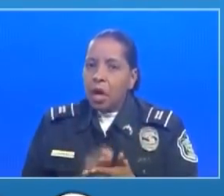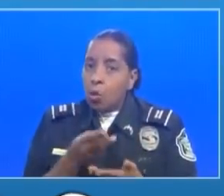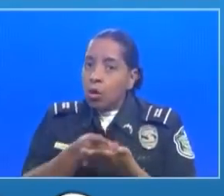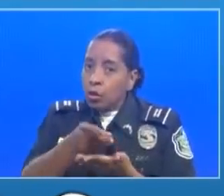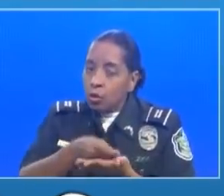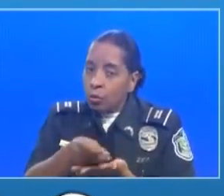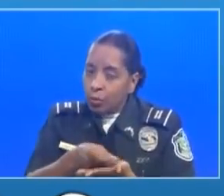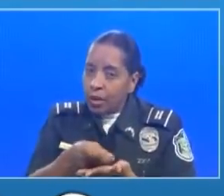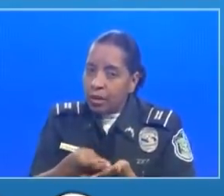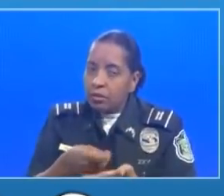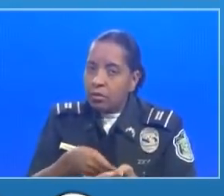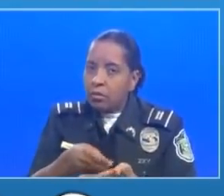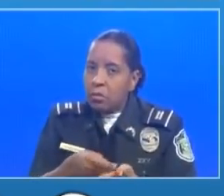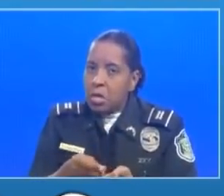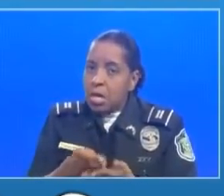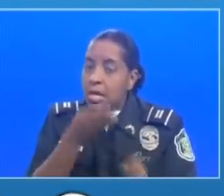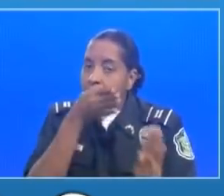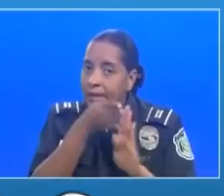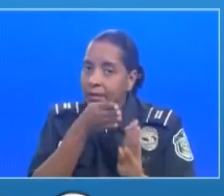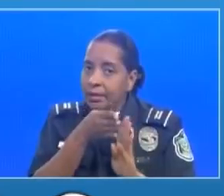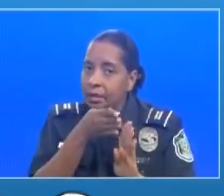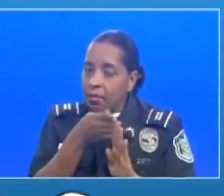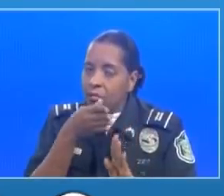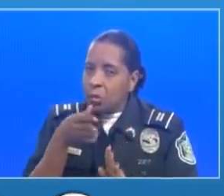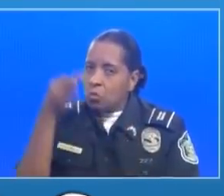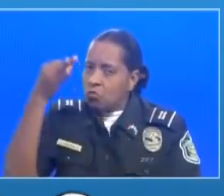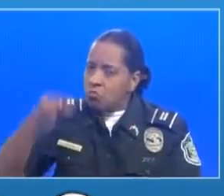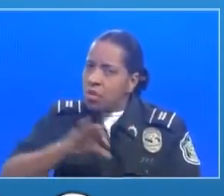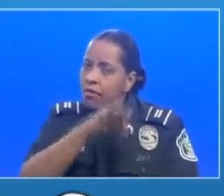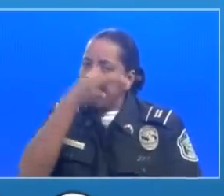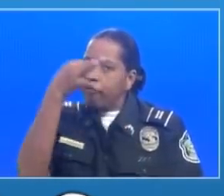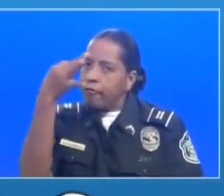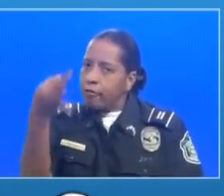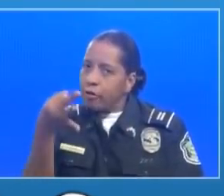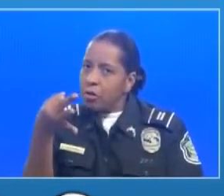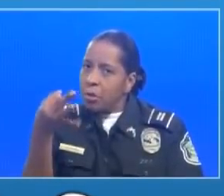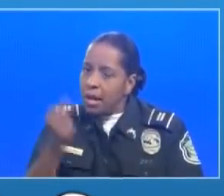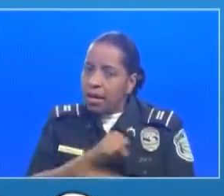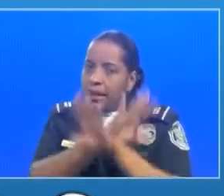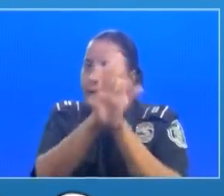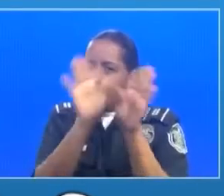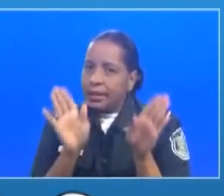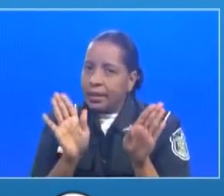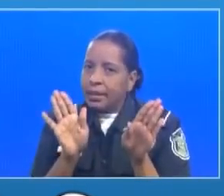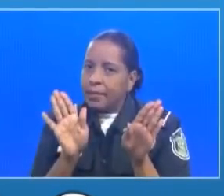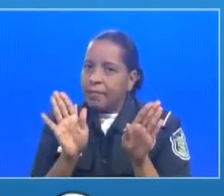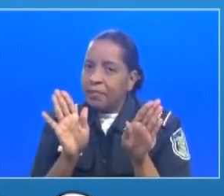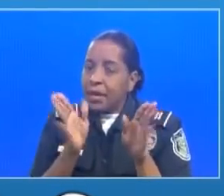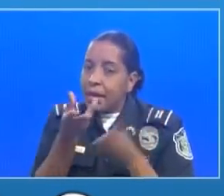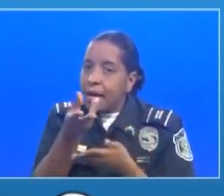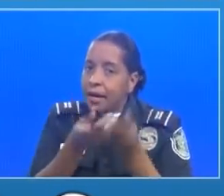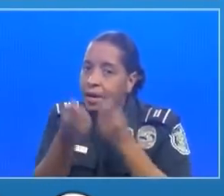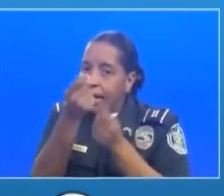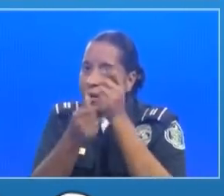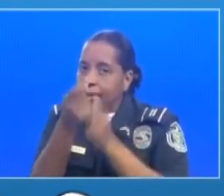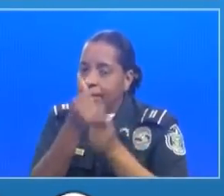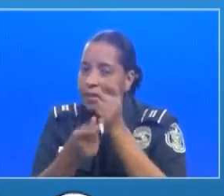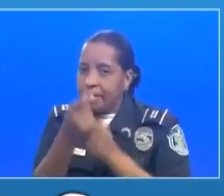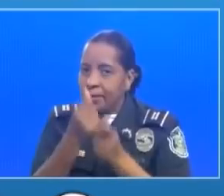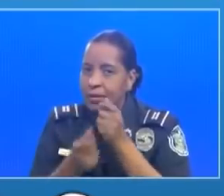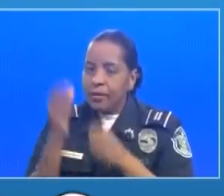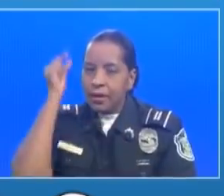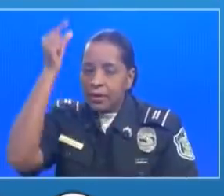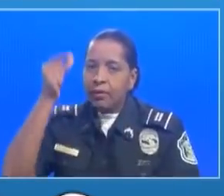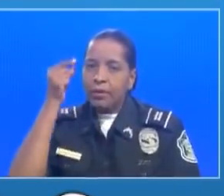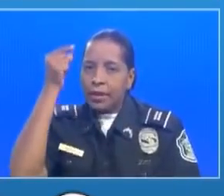precios con lo cual garantizamos de una manera eficiente y transparente la inversión de los fondos públicos